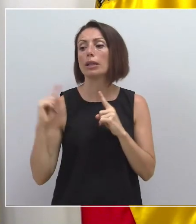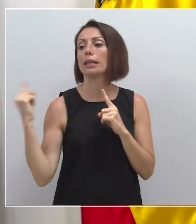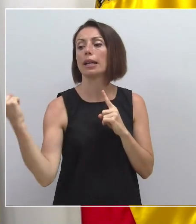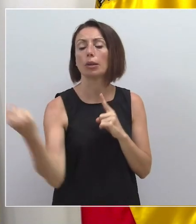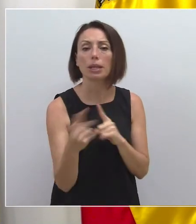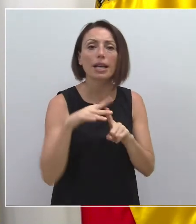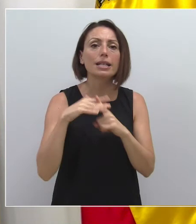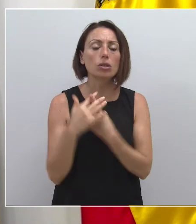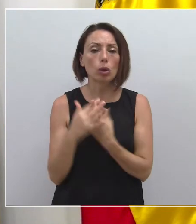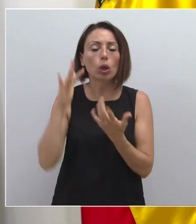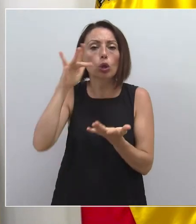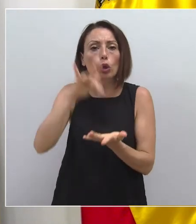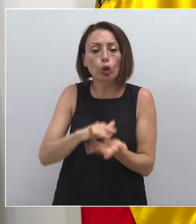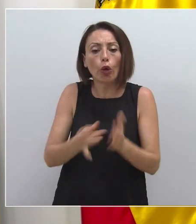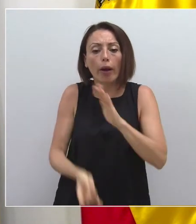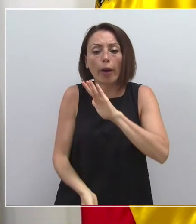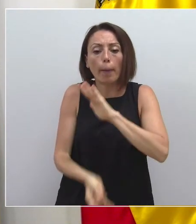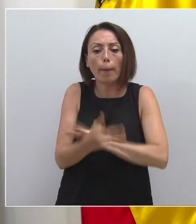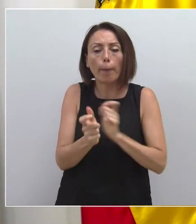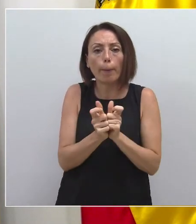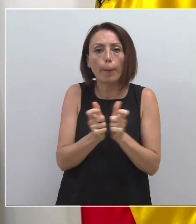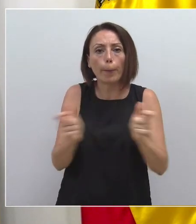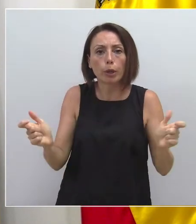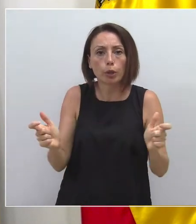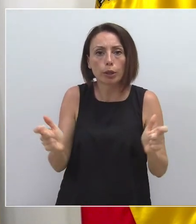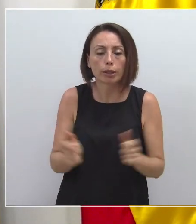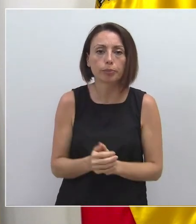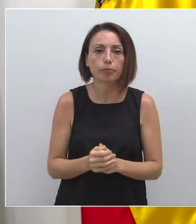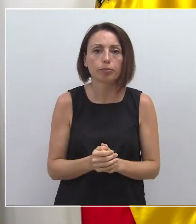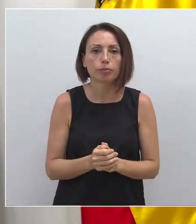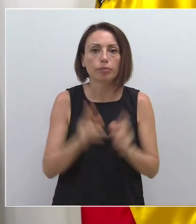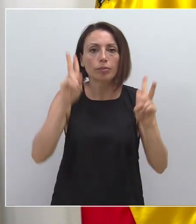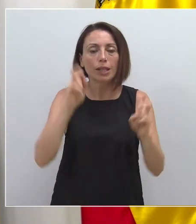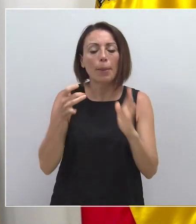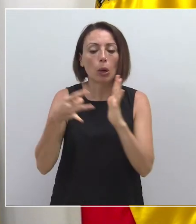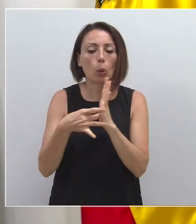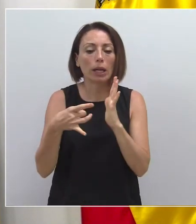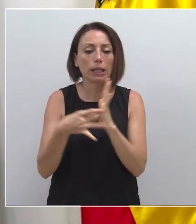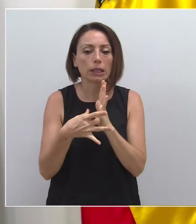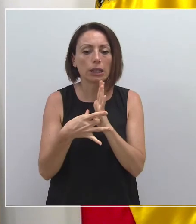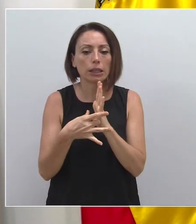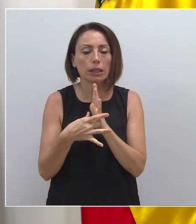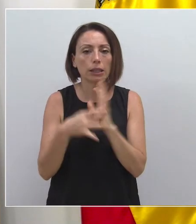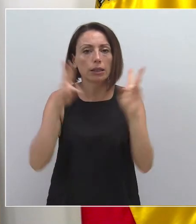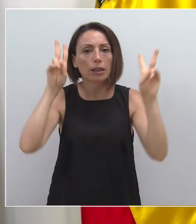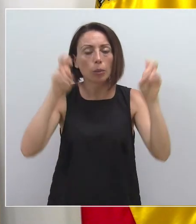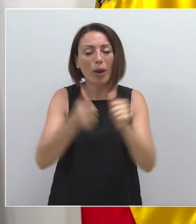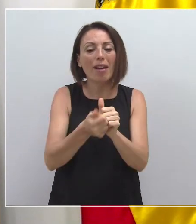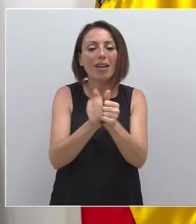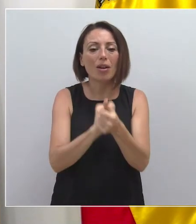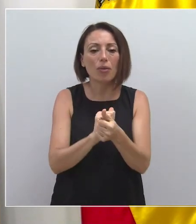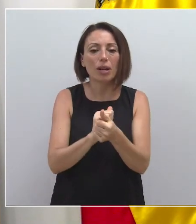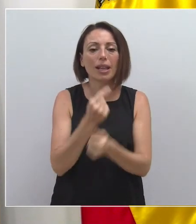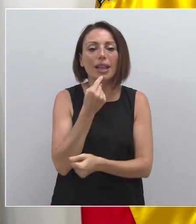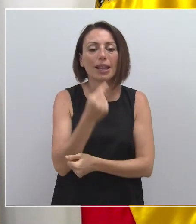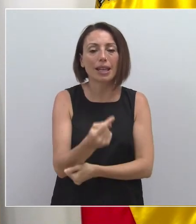circunstancias se produce o se ve la tendencia. Eso desde el punto de vista cualitativo. Y luego, como referencia, les